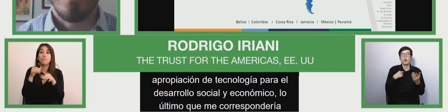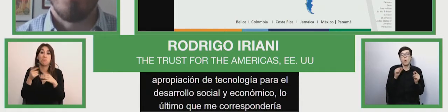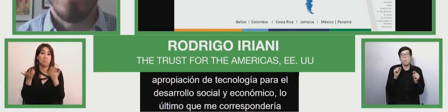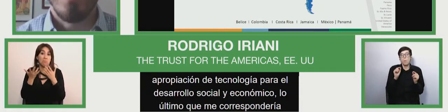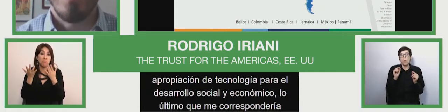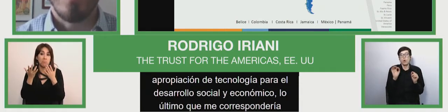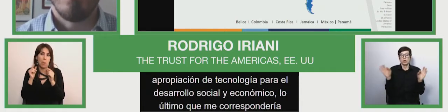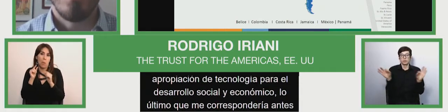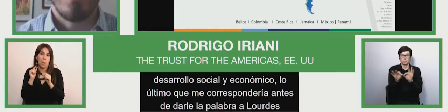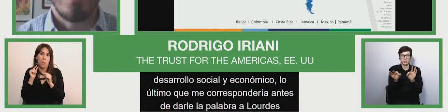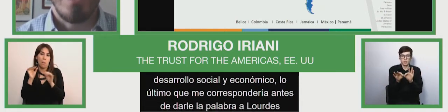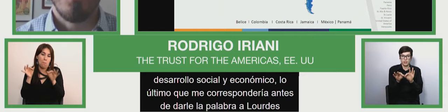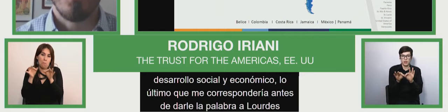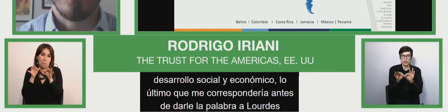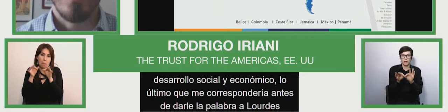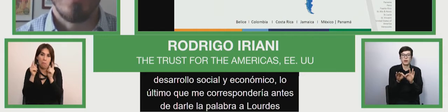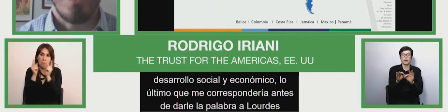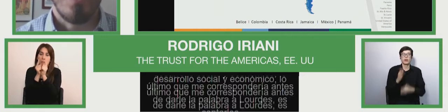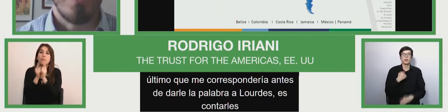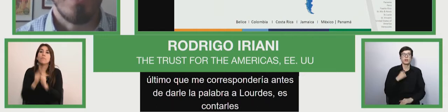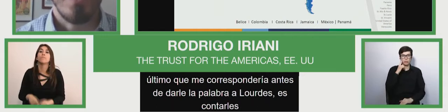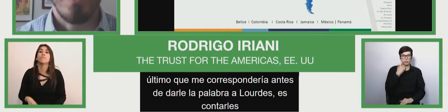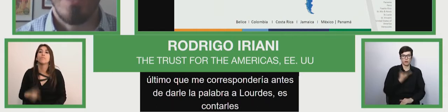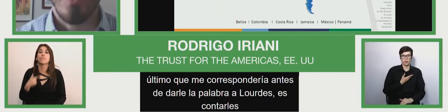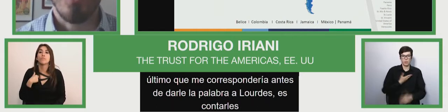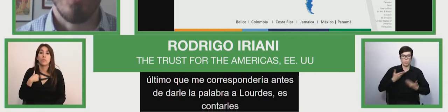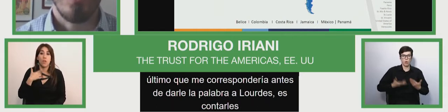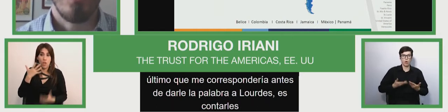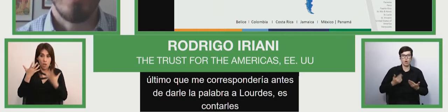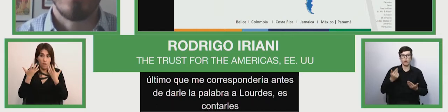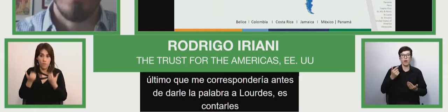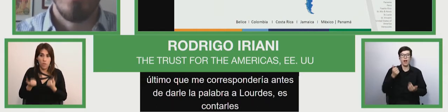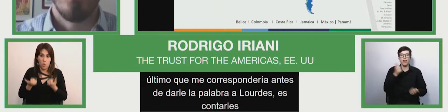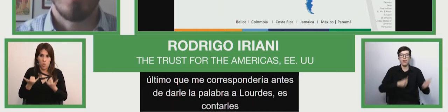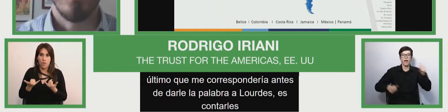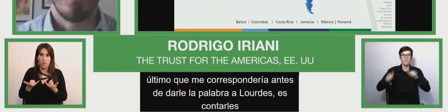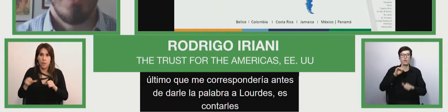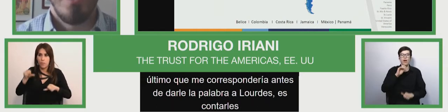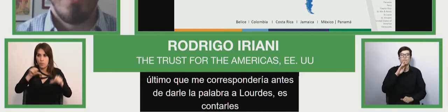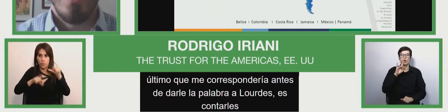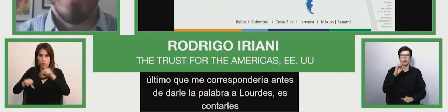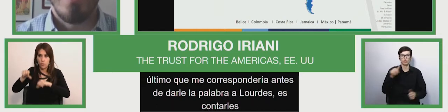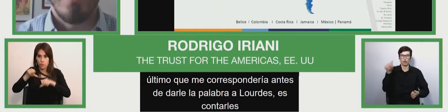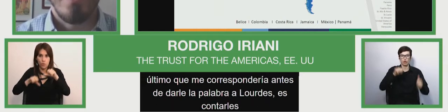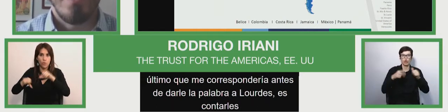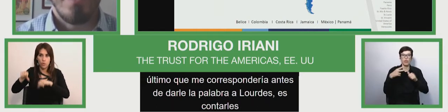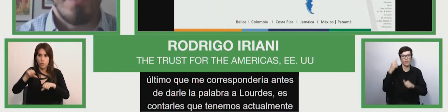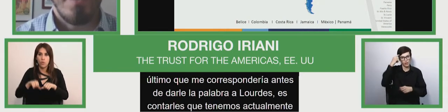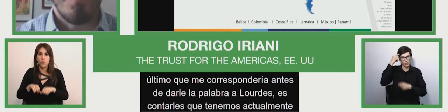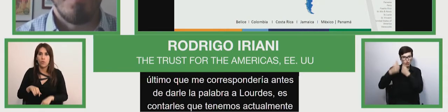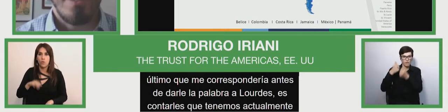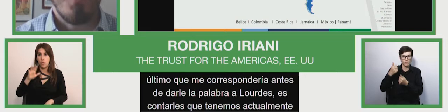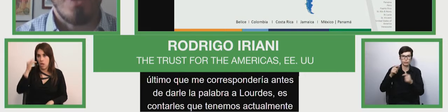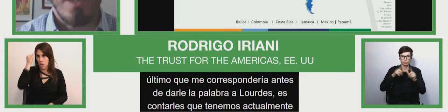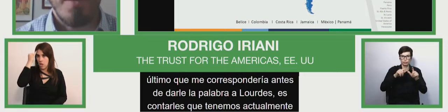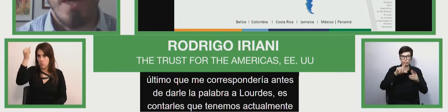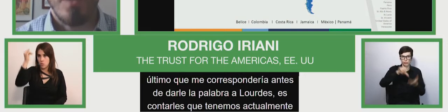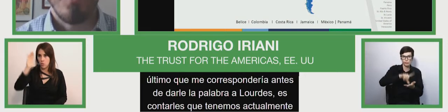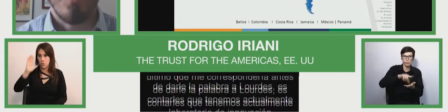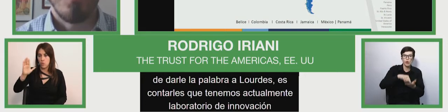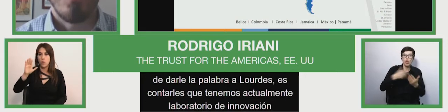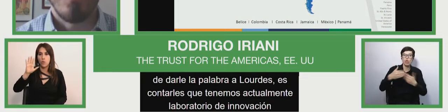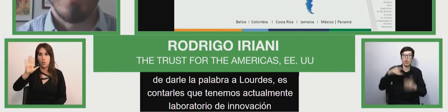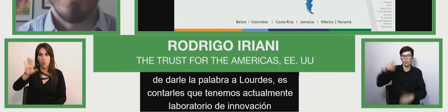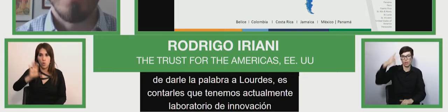que tenemos actualmente laboratorios de innovación en Monterrey,